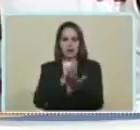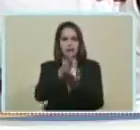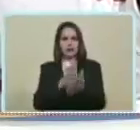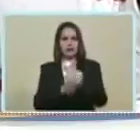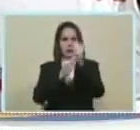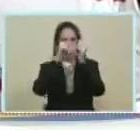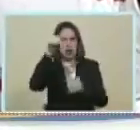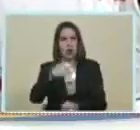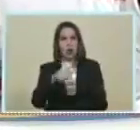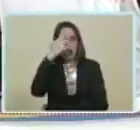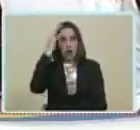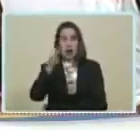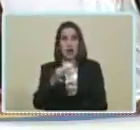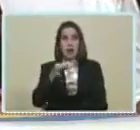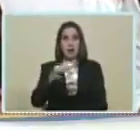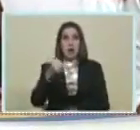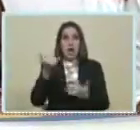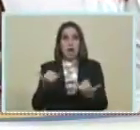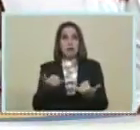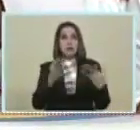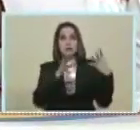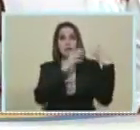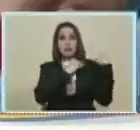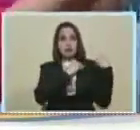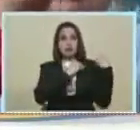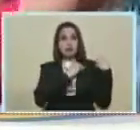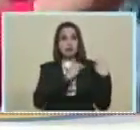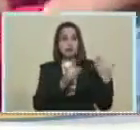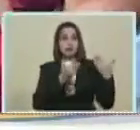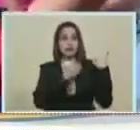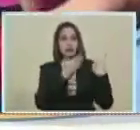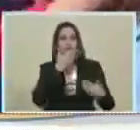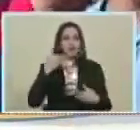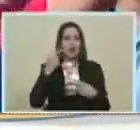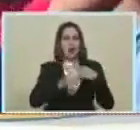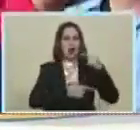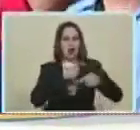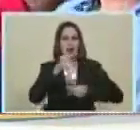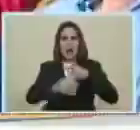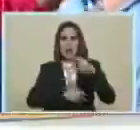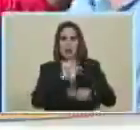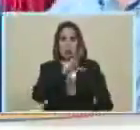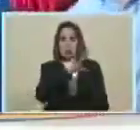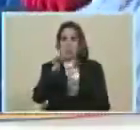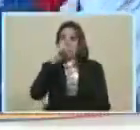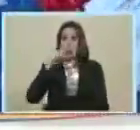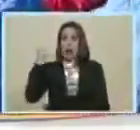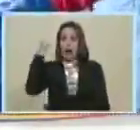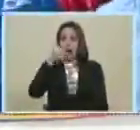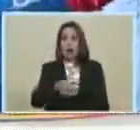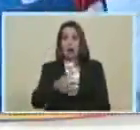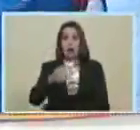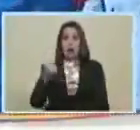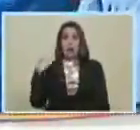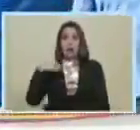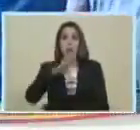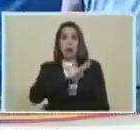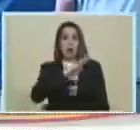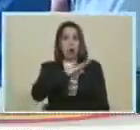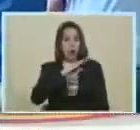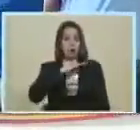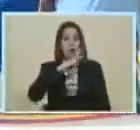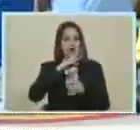hoy Que creemos Así lo asumimos Presidente Somos la mejor generación Que en 500 años Ha tenido nuestra tierra